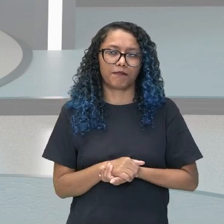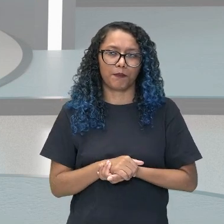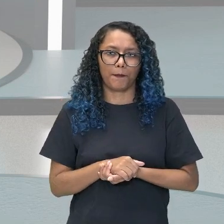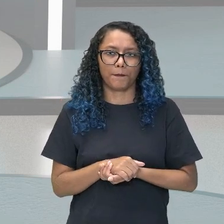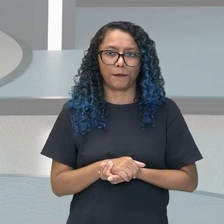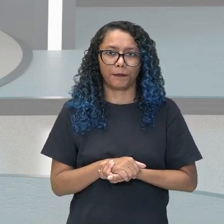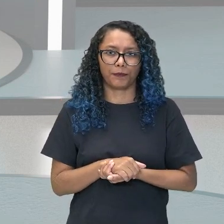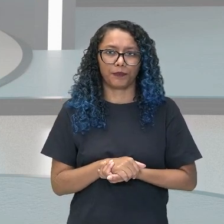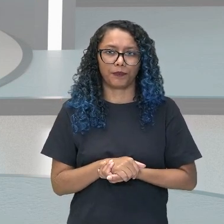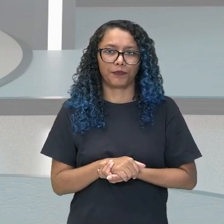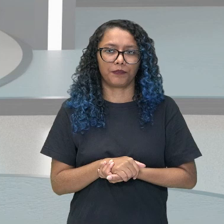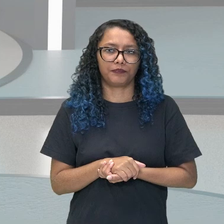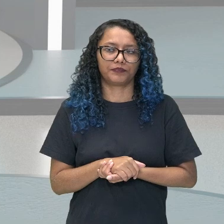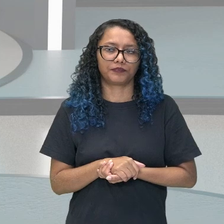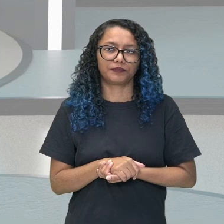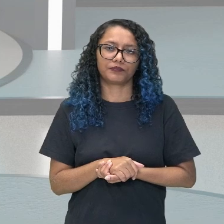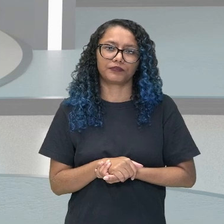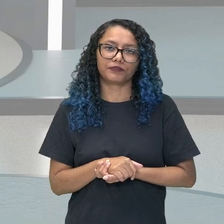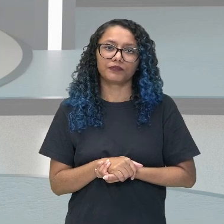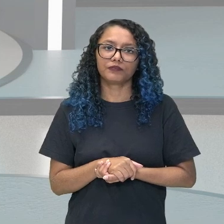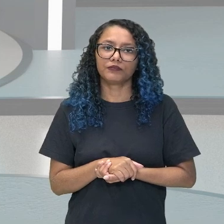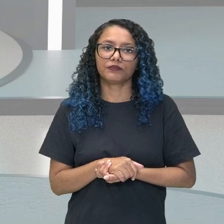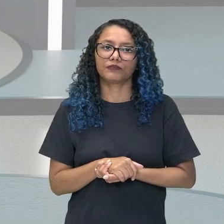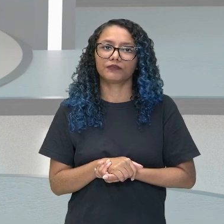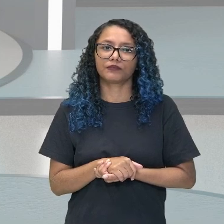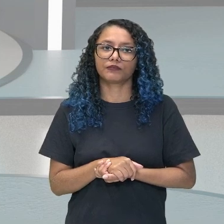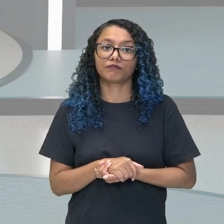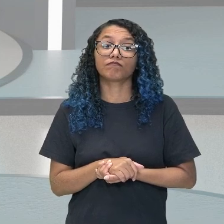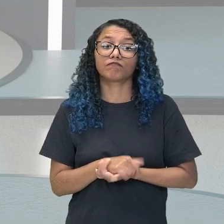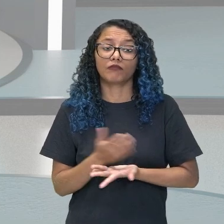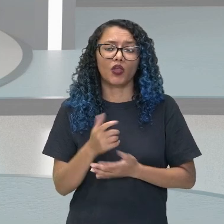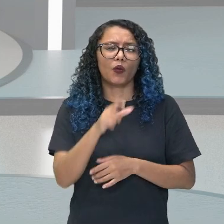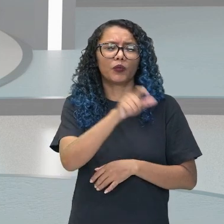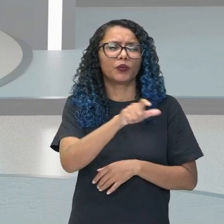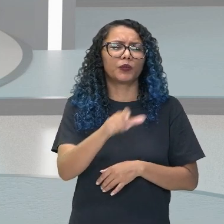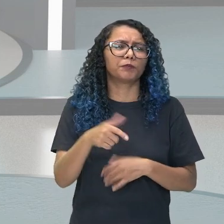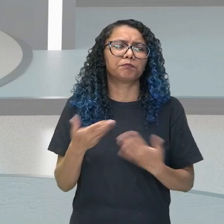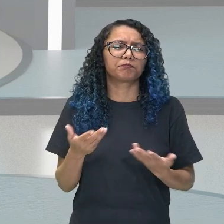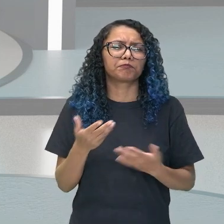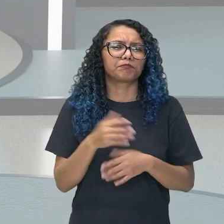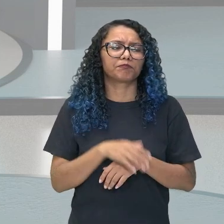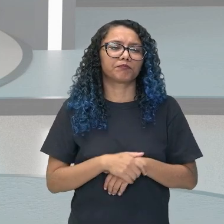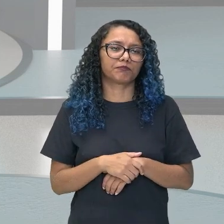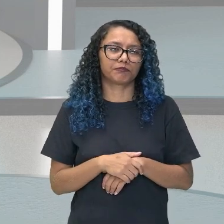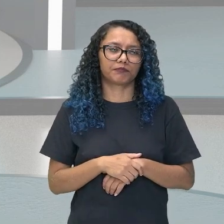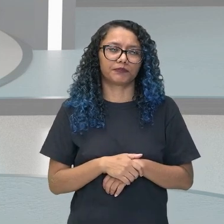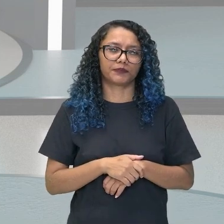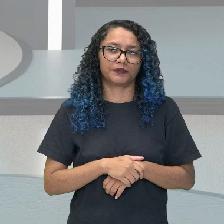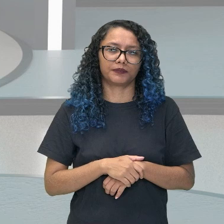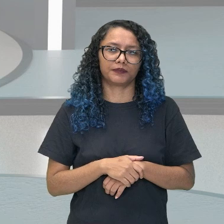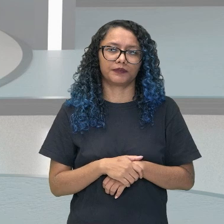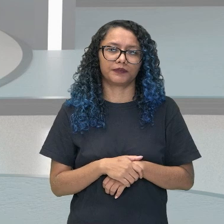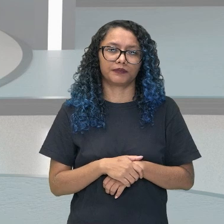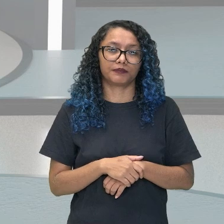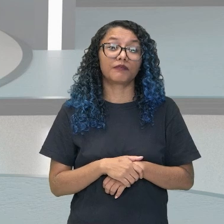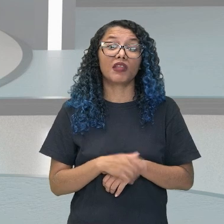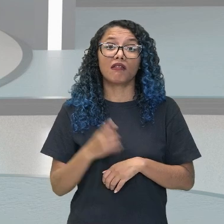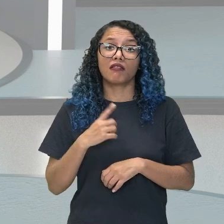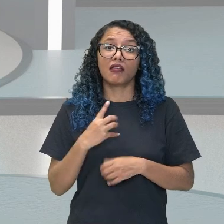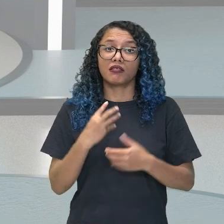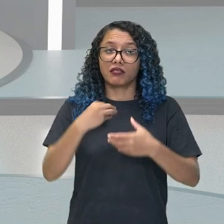en el relato. Entonces, personajes son aquellos que hacen la historia acontecer.